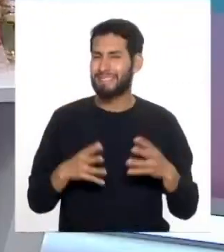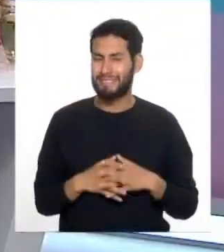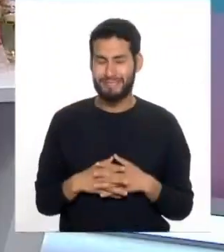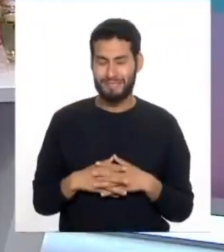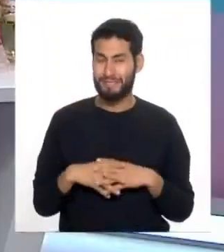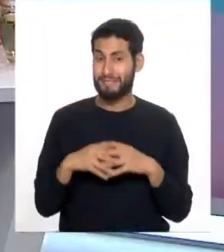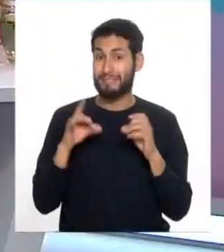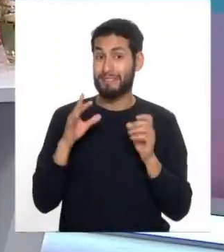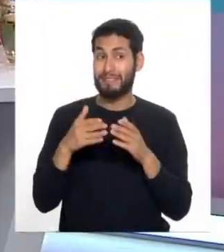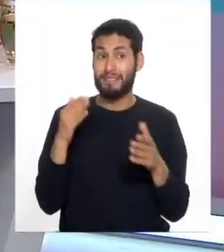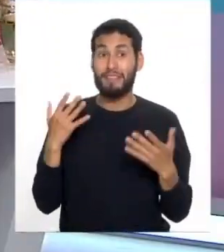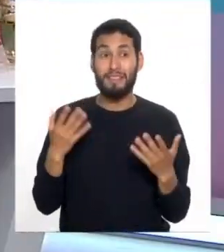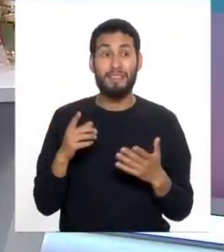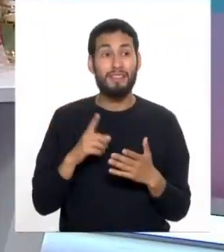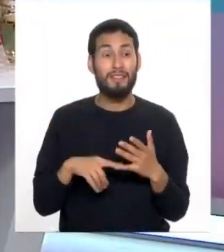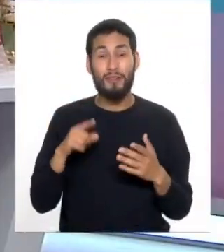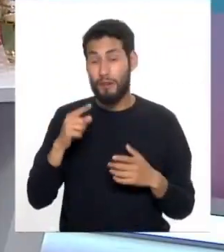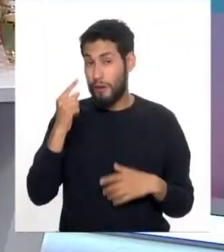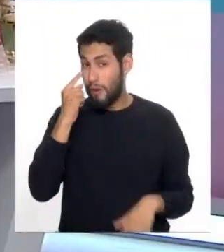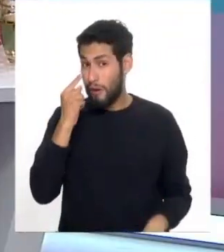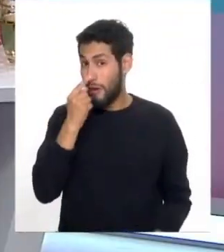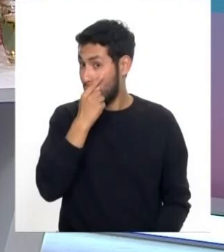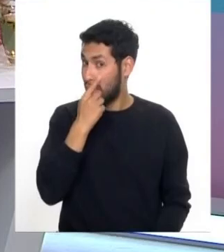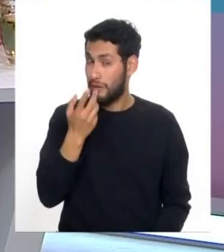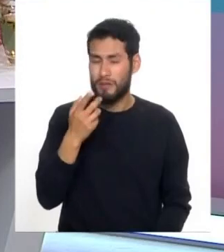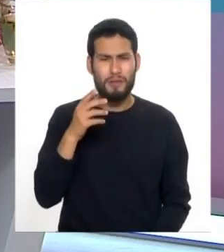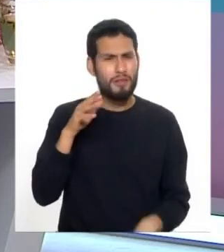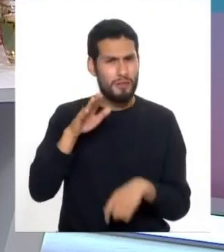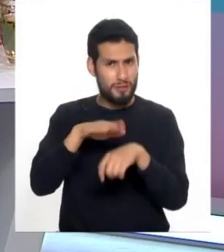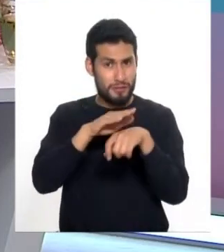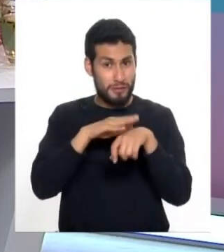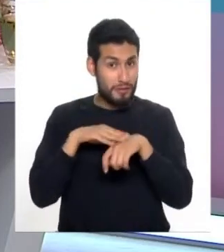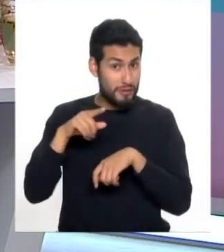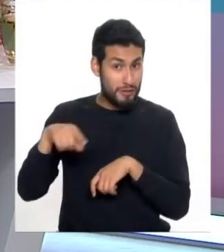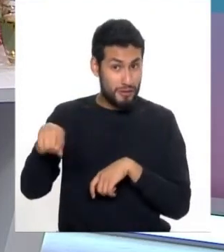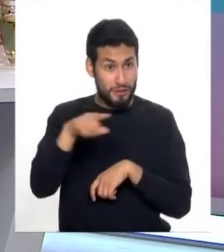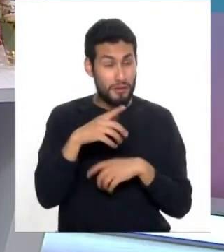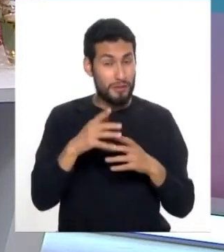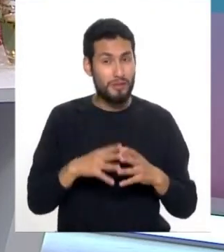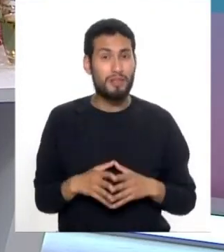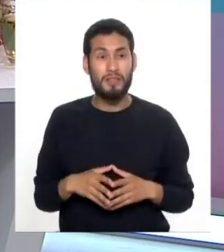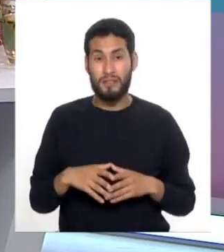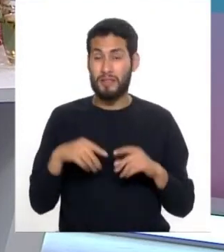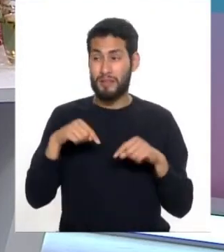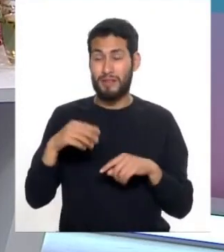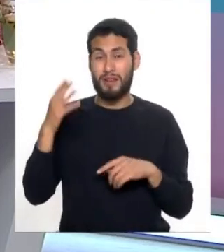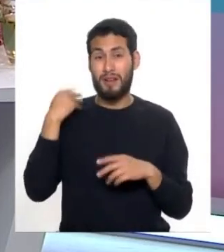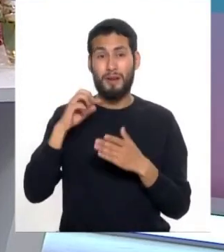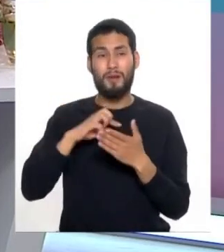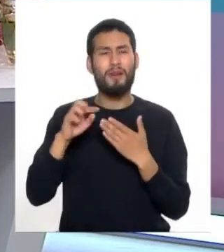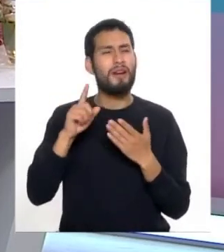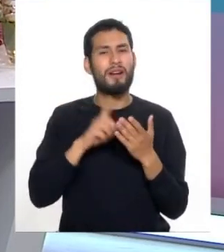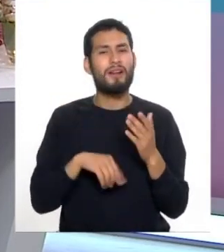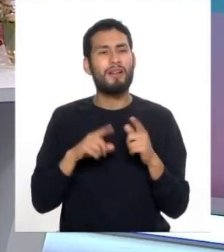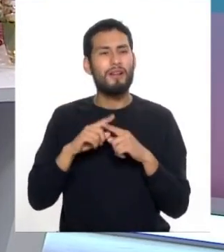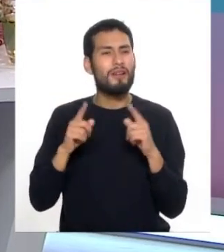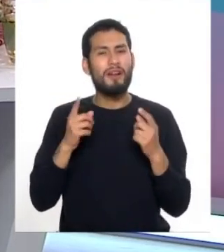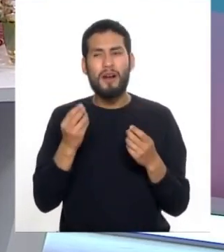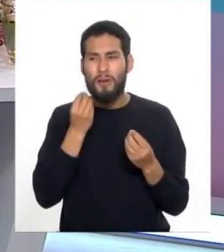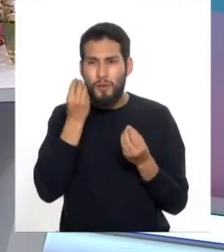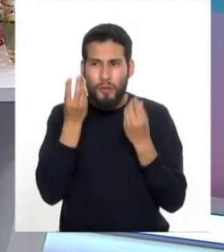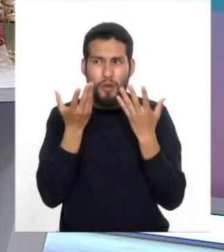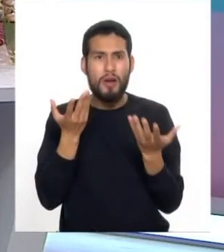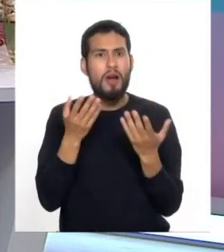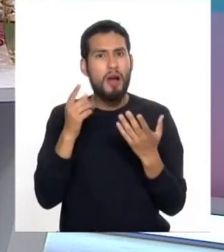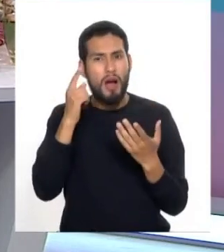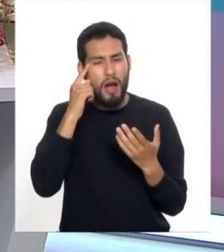preámbulo y hablando de los ojos, recordarles a nuestros televidentes. Hemos tenido ya un programa acerca de plantas, por ejemplo, para poder